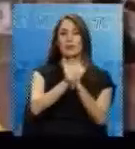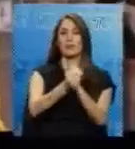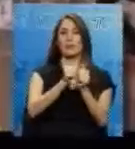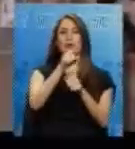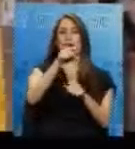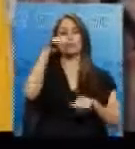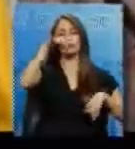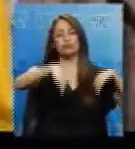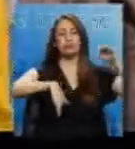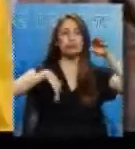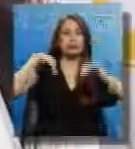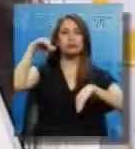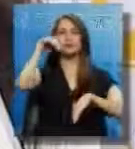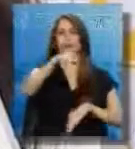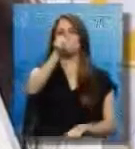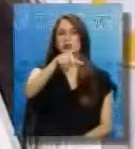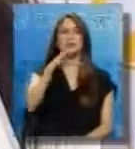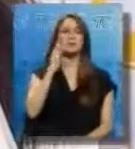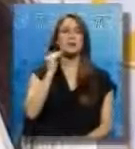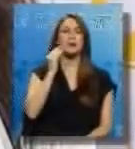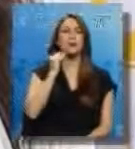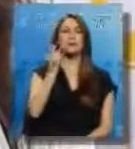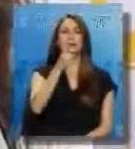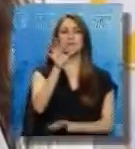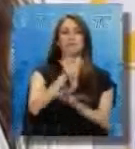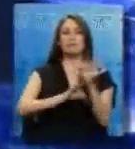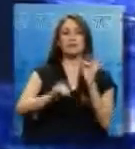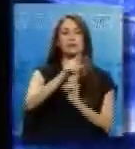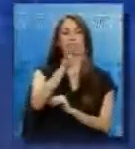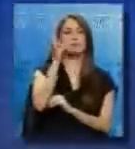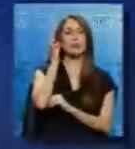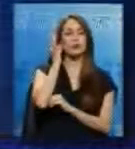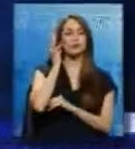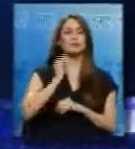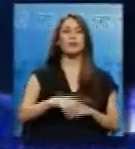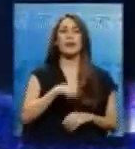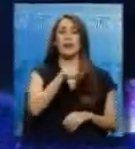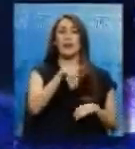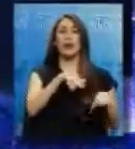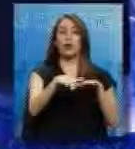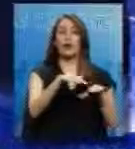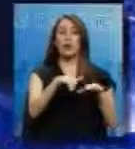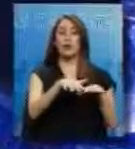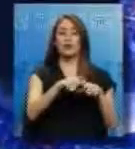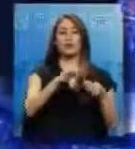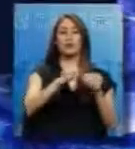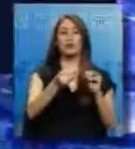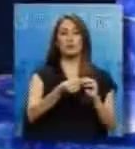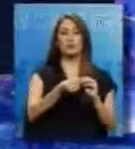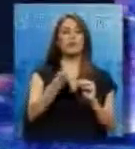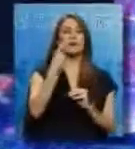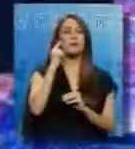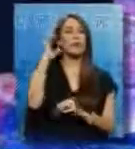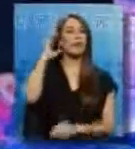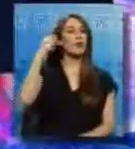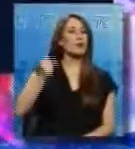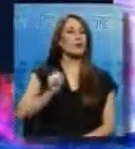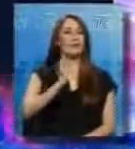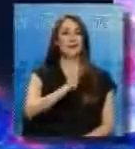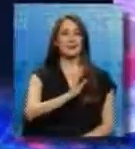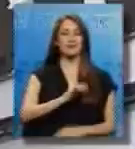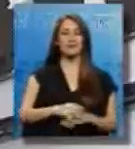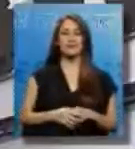nadador cuencano Javier Enderica, en reemplazo de Catalina Hontaneda. Enderica fue coordinador de la zona 6 del Ministerio del Deporte en Cuenca.